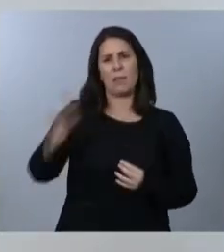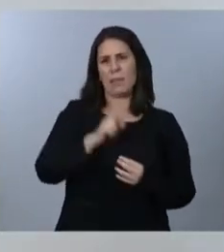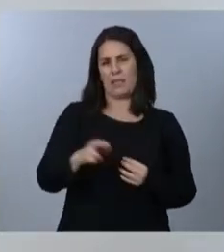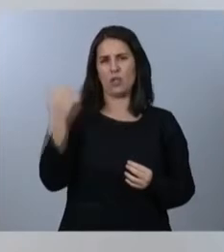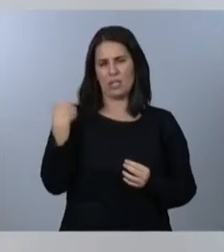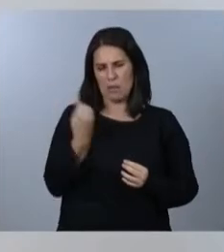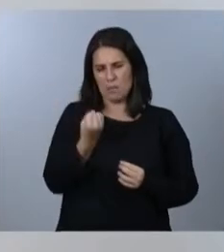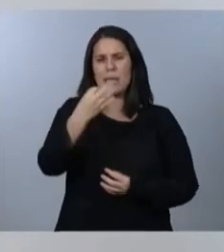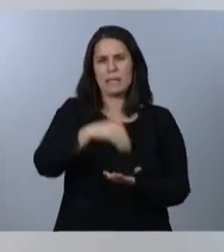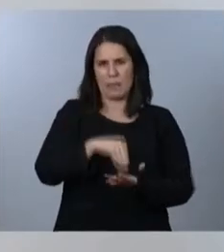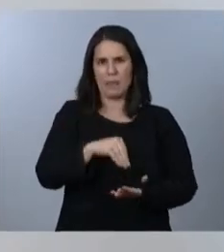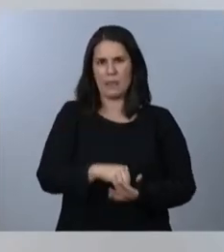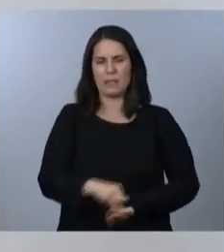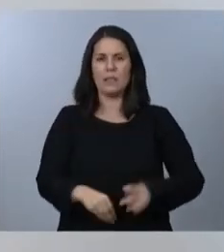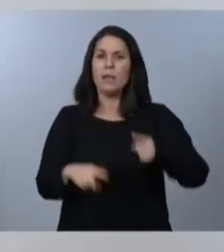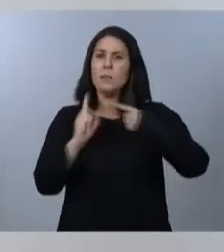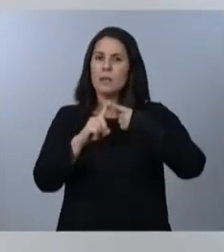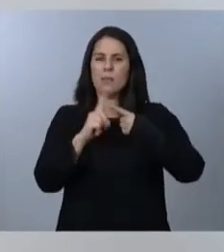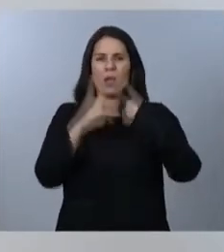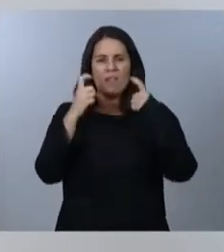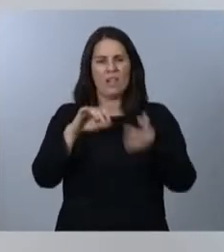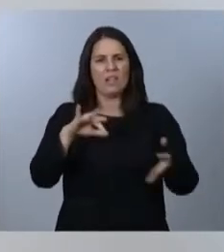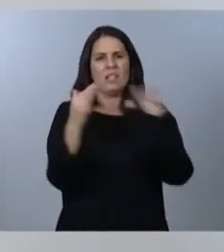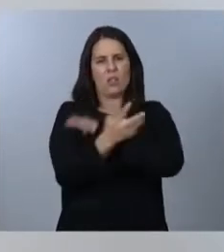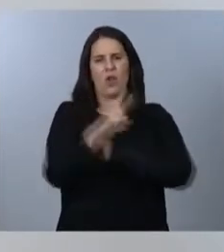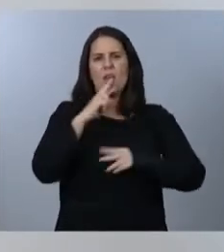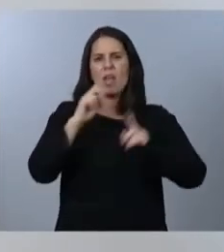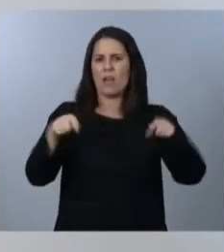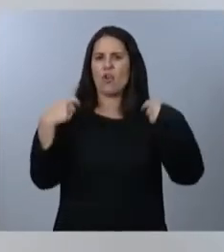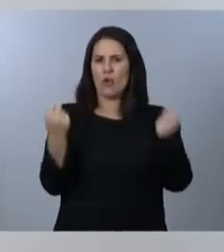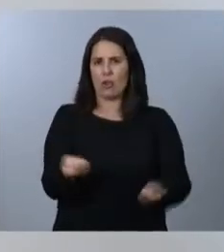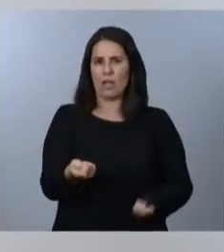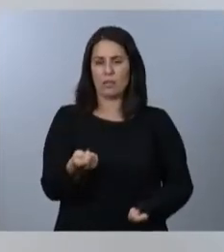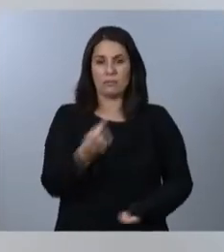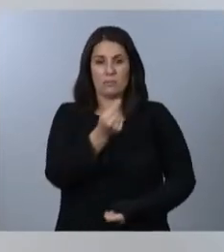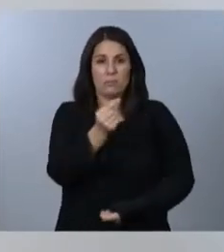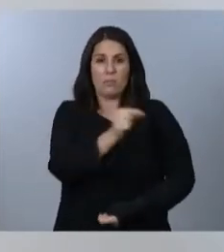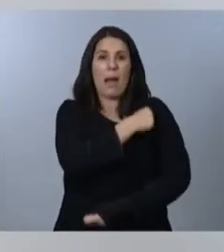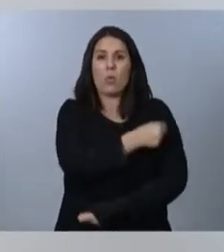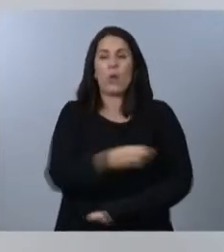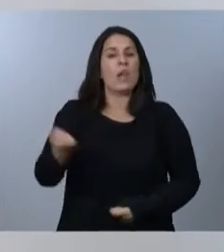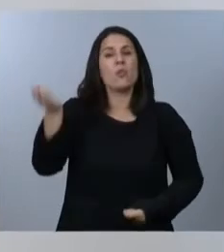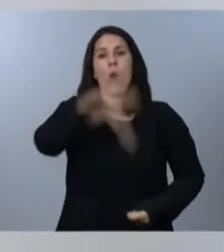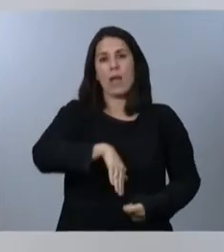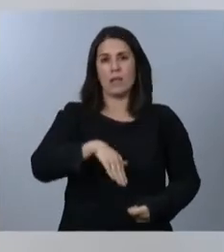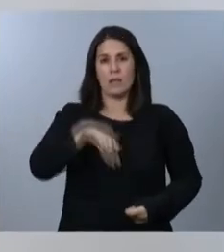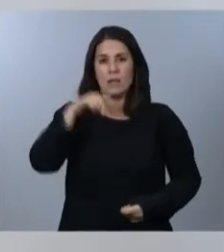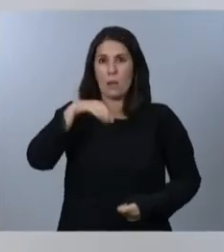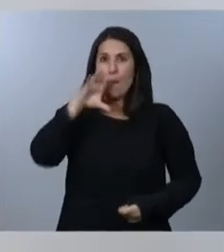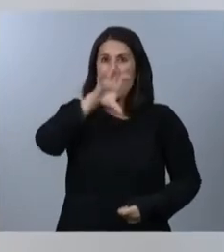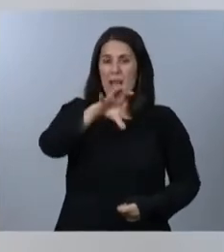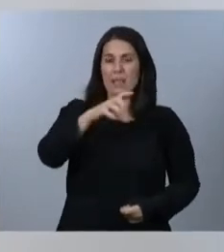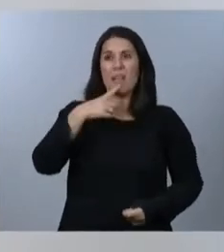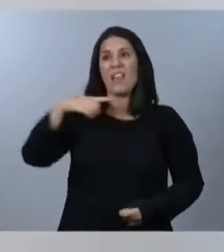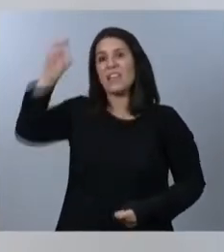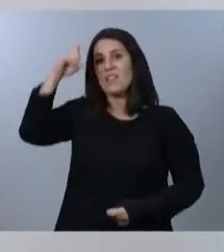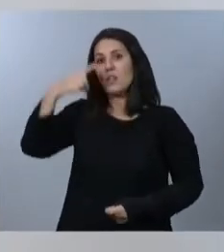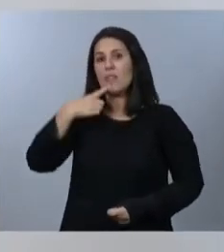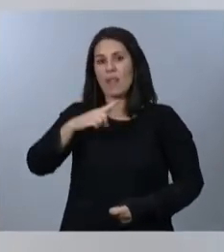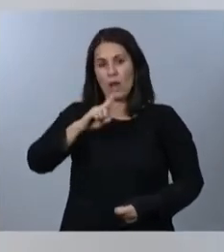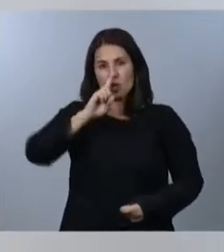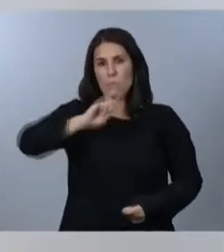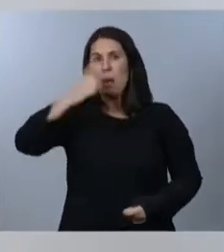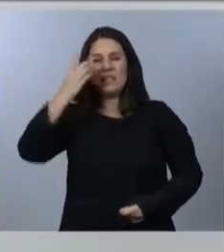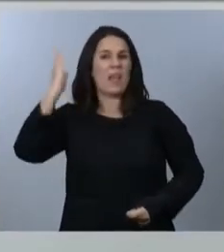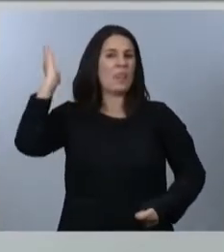ocasiones. Primero, transición ecológica, para la cual no hay vacuna. Nuestro país, dicen los científicos, va a ser uno de los países más dañados,